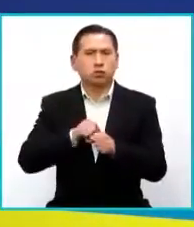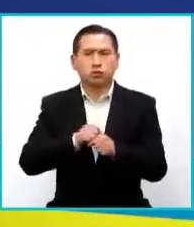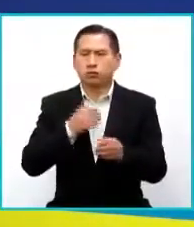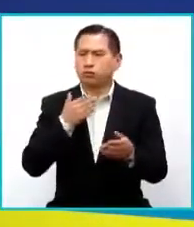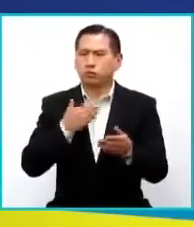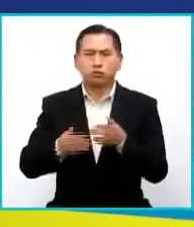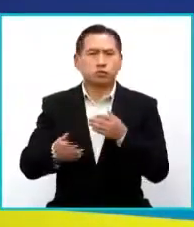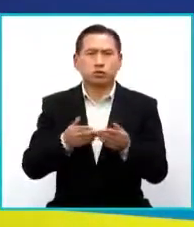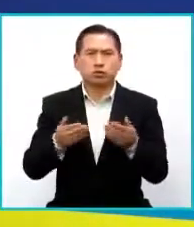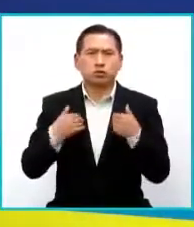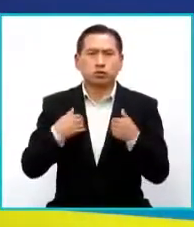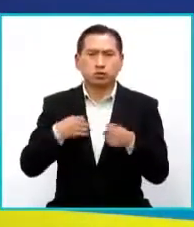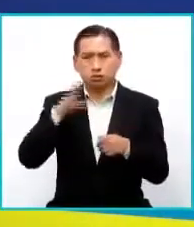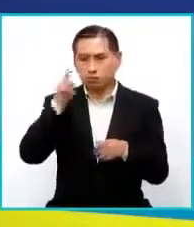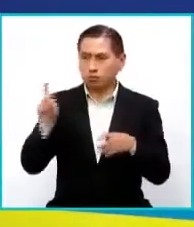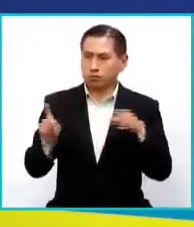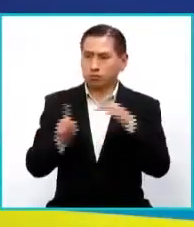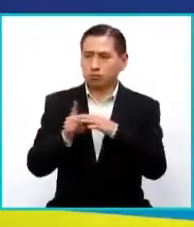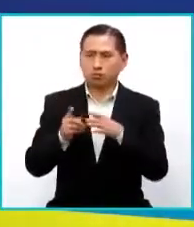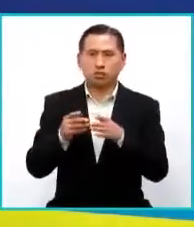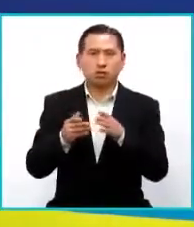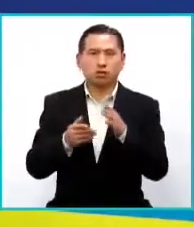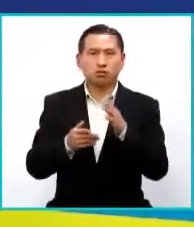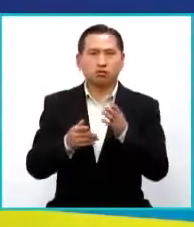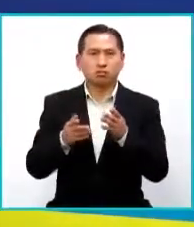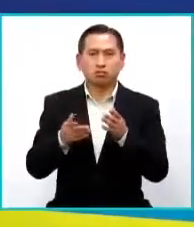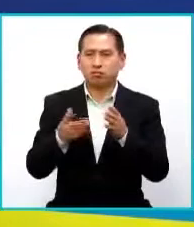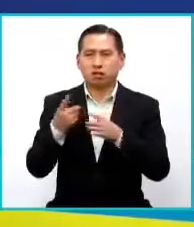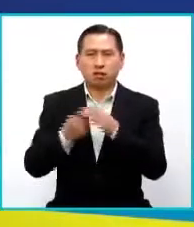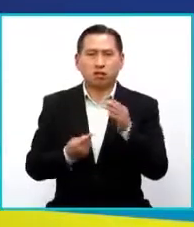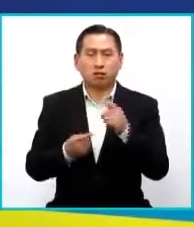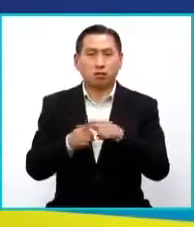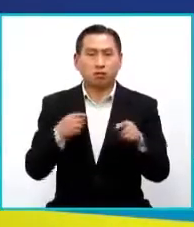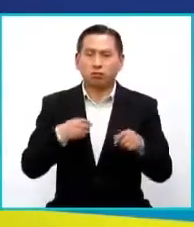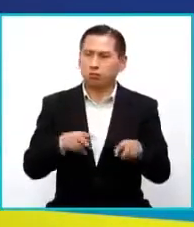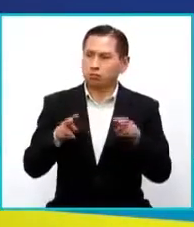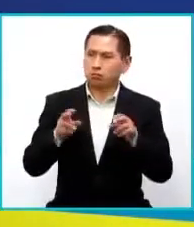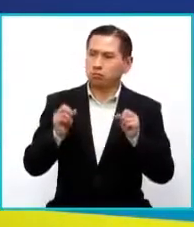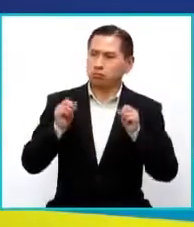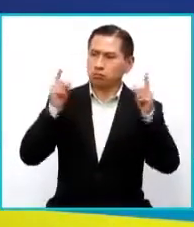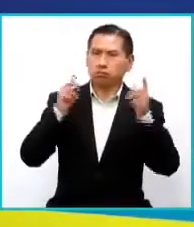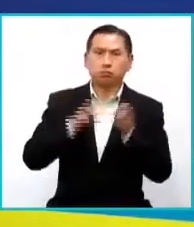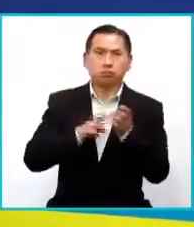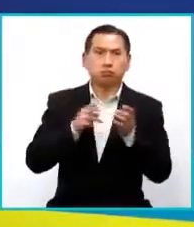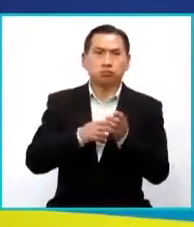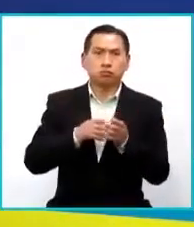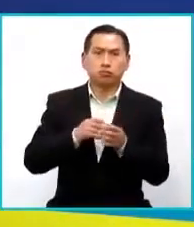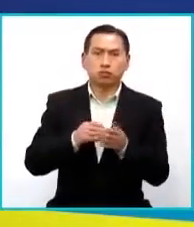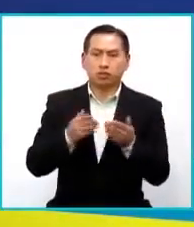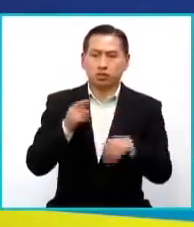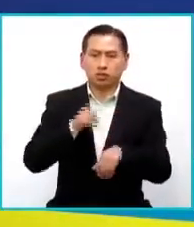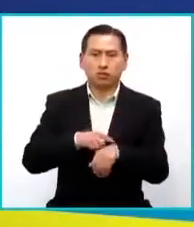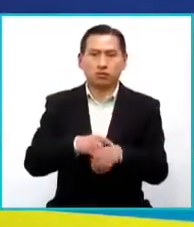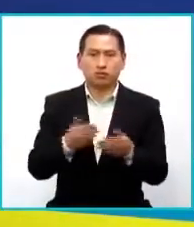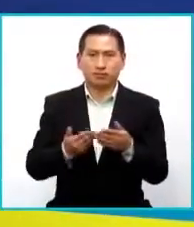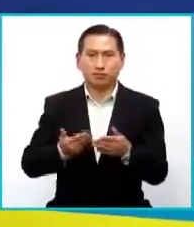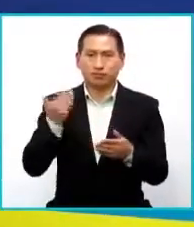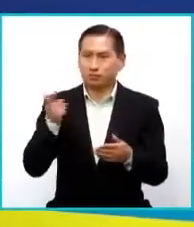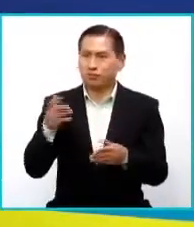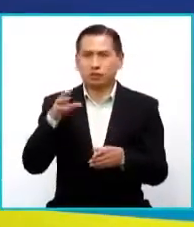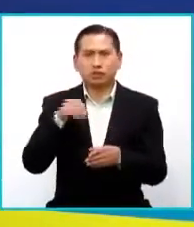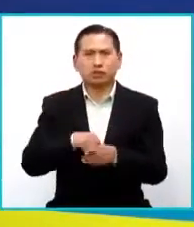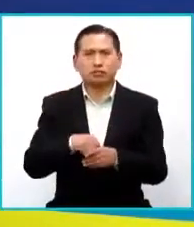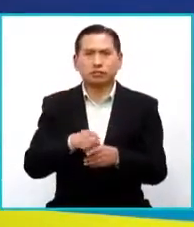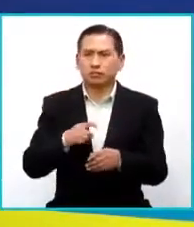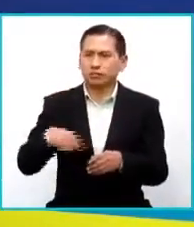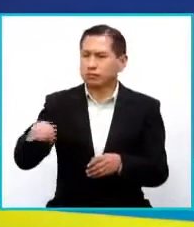a la ausencia de Iván Nogales. Sin embargo, a mí me llama muchísimo la atención que en estas épocas, en este tiempo en el que